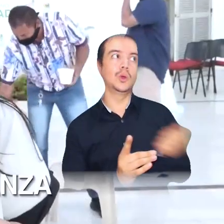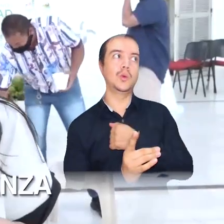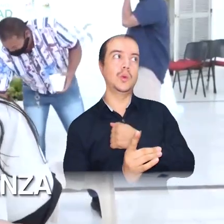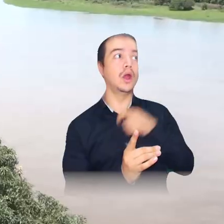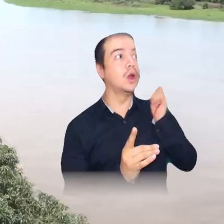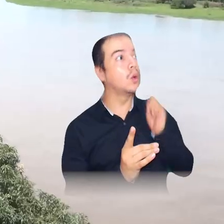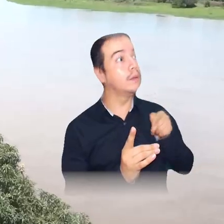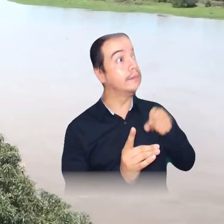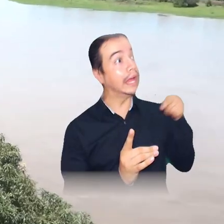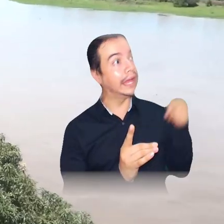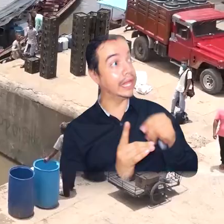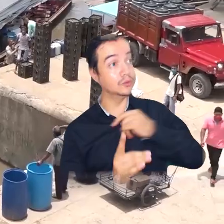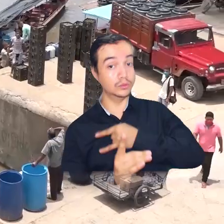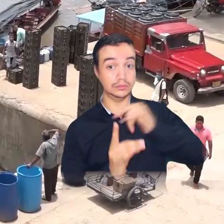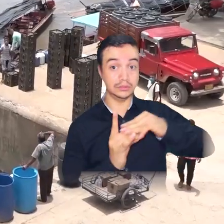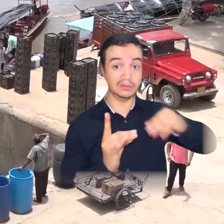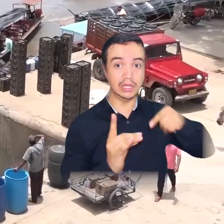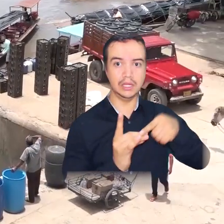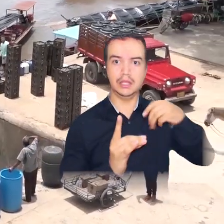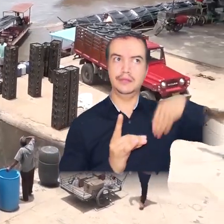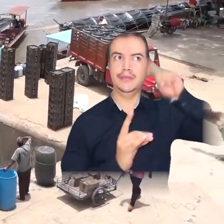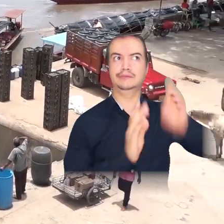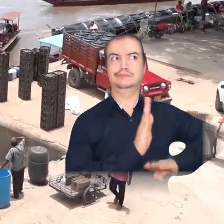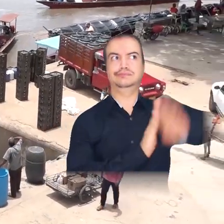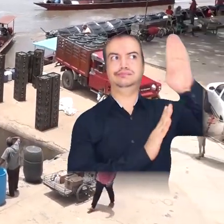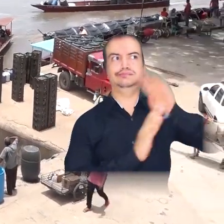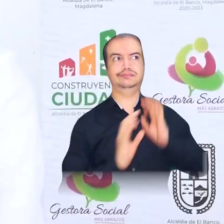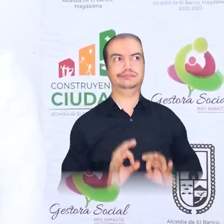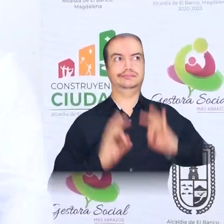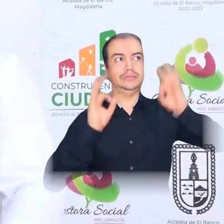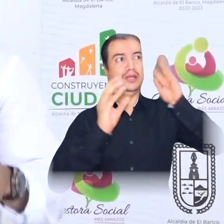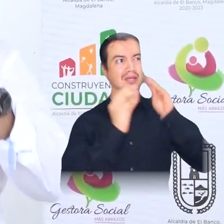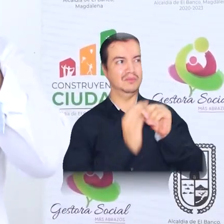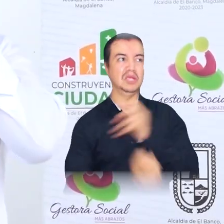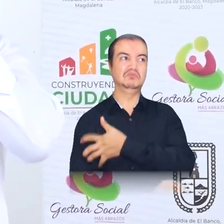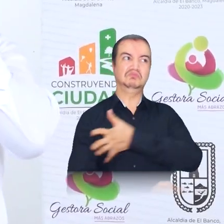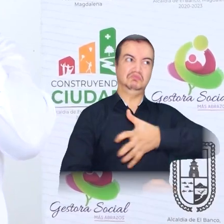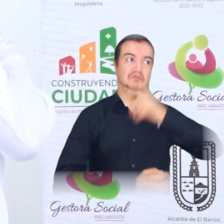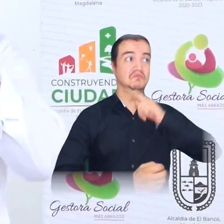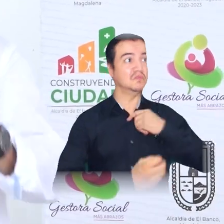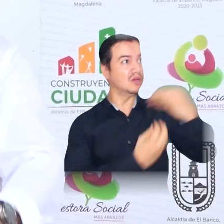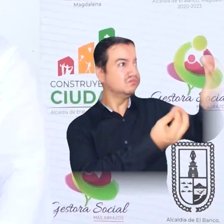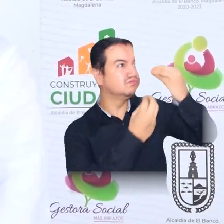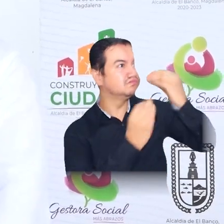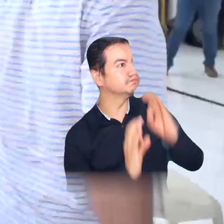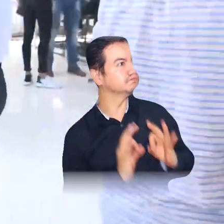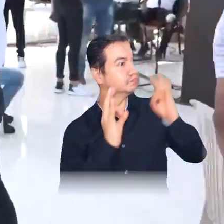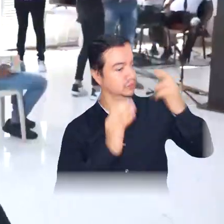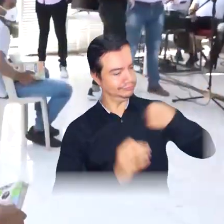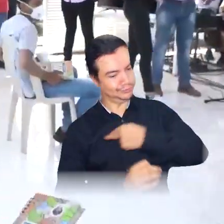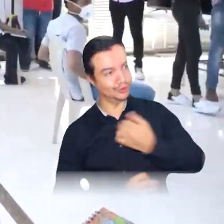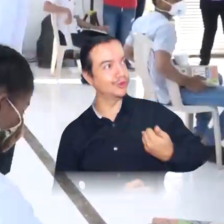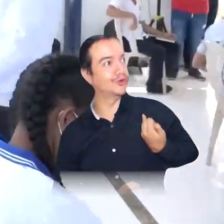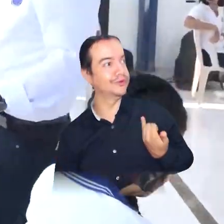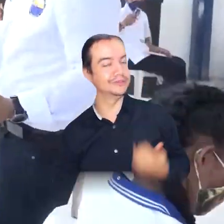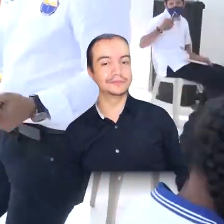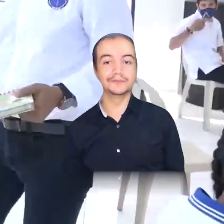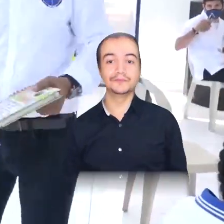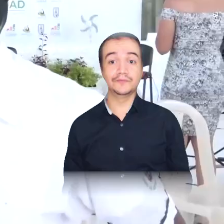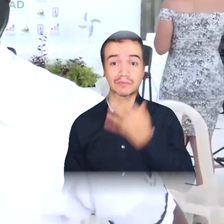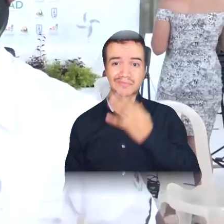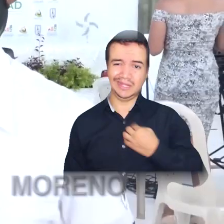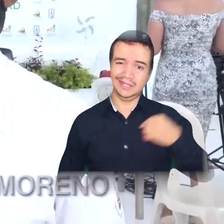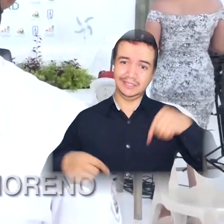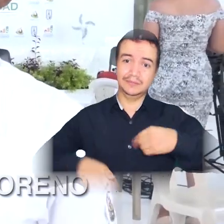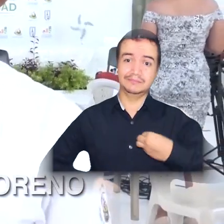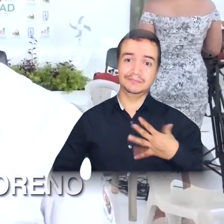Universidad de Magdalena, porque claramente la Universidad de Magdalena está altamente acreditada y está súper capacitada para darnos la mejor educación a nosotros los jóvenes.